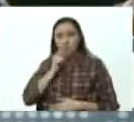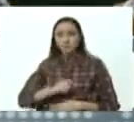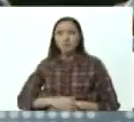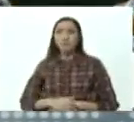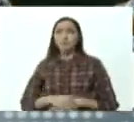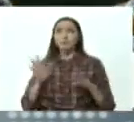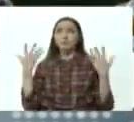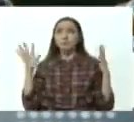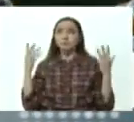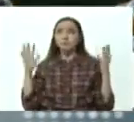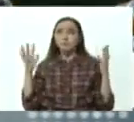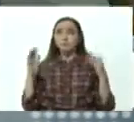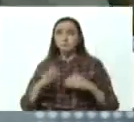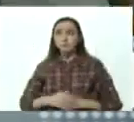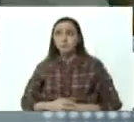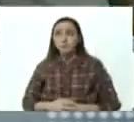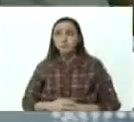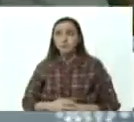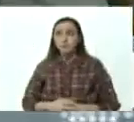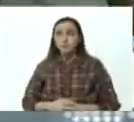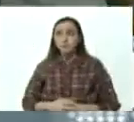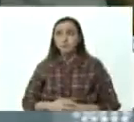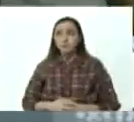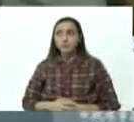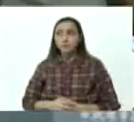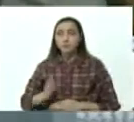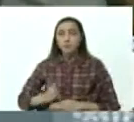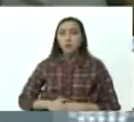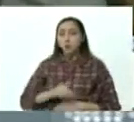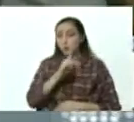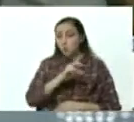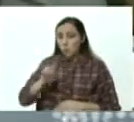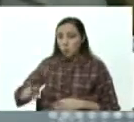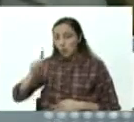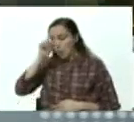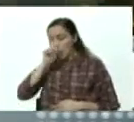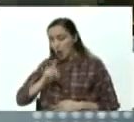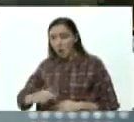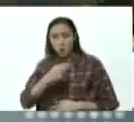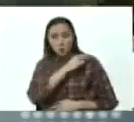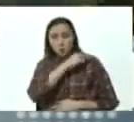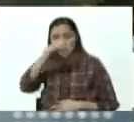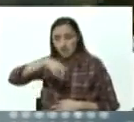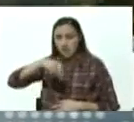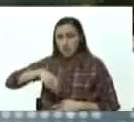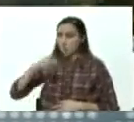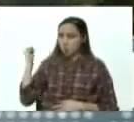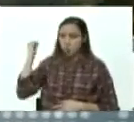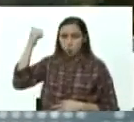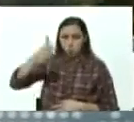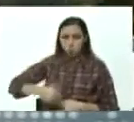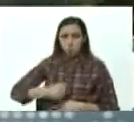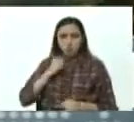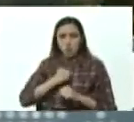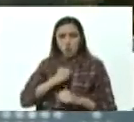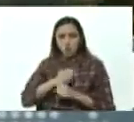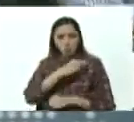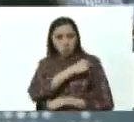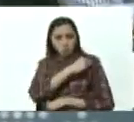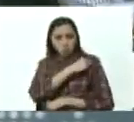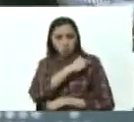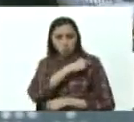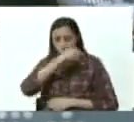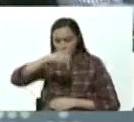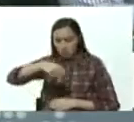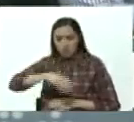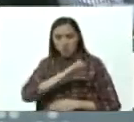La rectora D'Amelio tiene 12 años como rectora de este Consejo Nacional Electoral, es la becana del